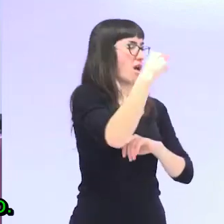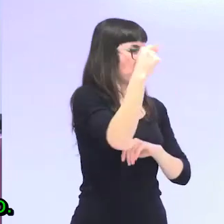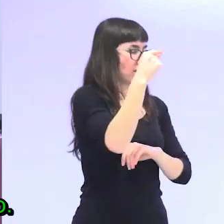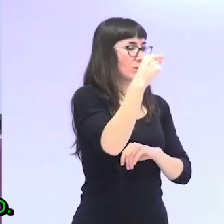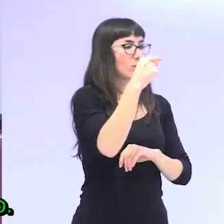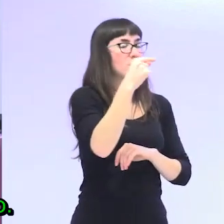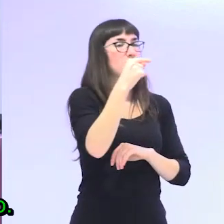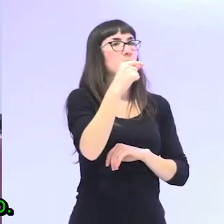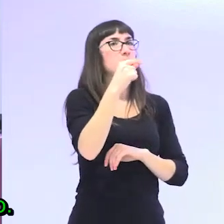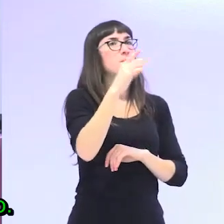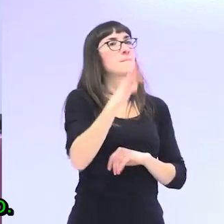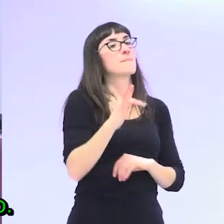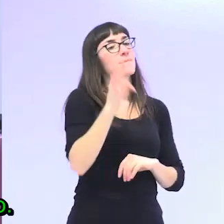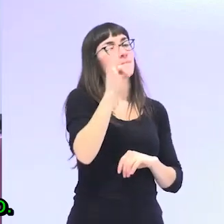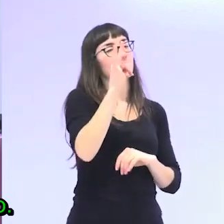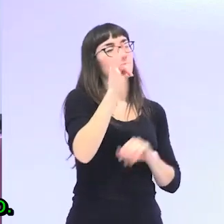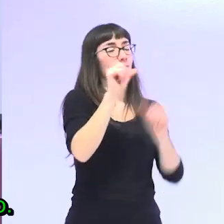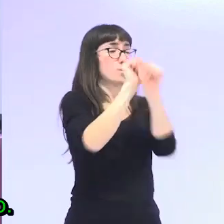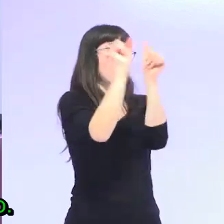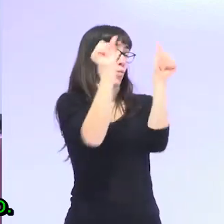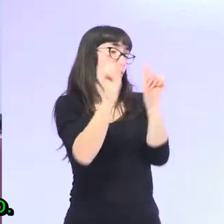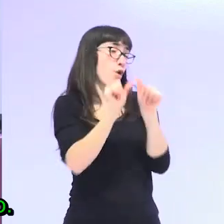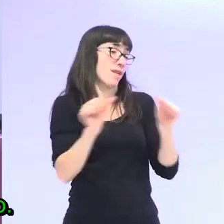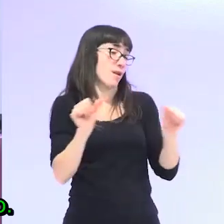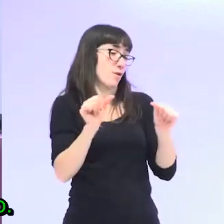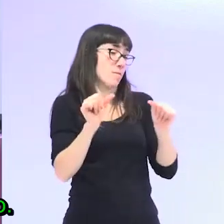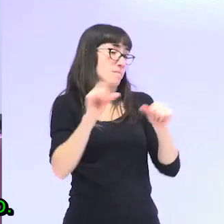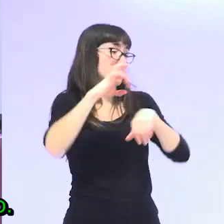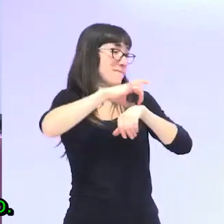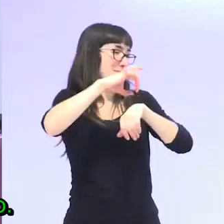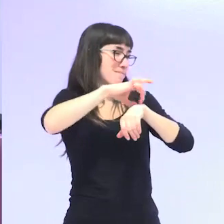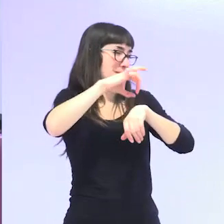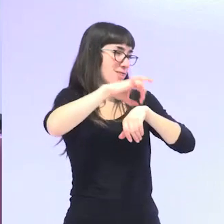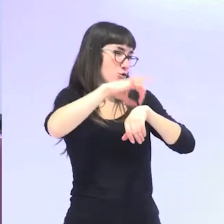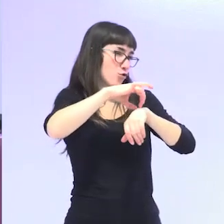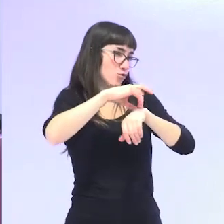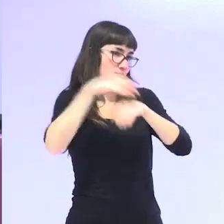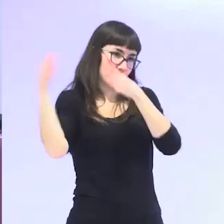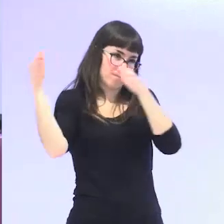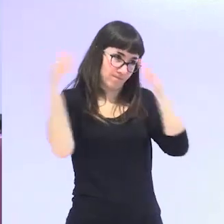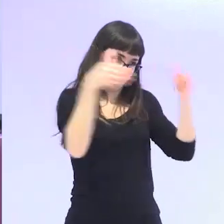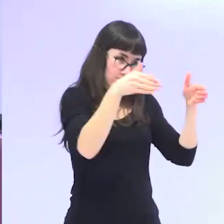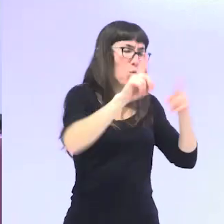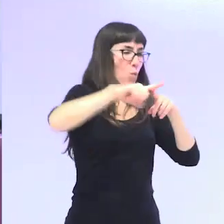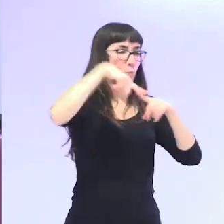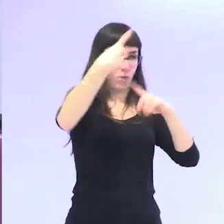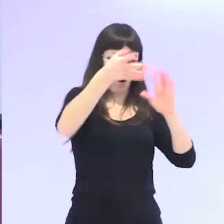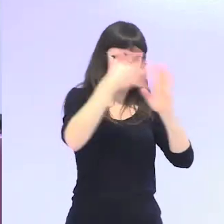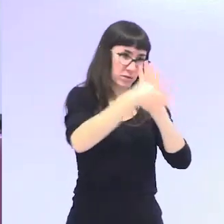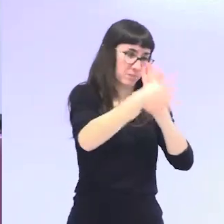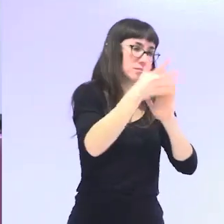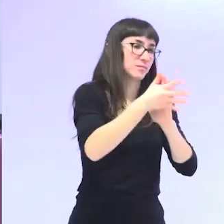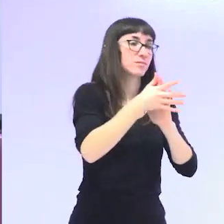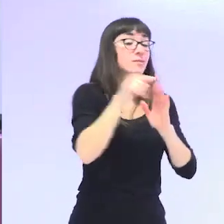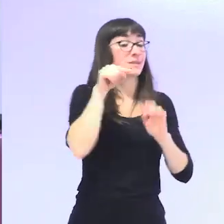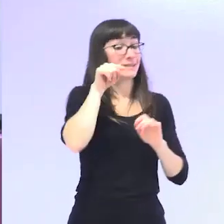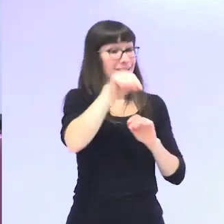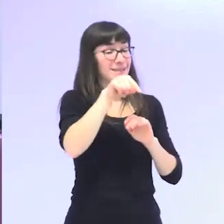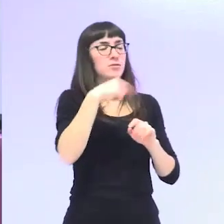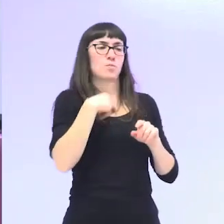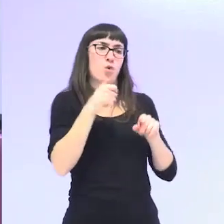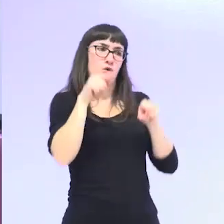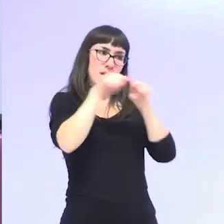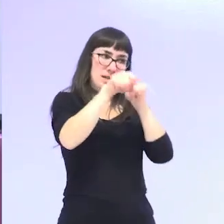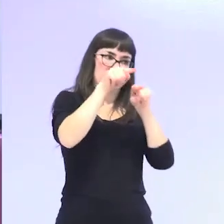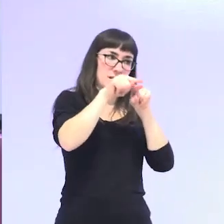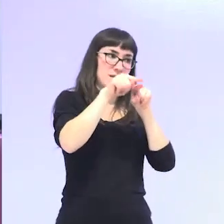y el modelo biomédico desde el que se estudia el envejecimiento. Eso lo explicaré en su momento. Esto ha generado precisamente